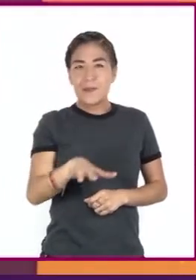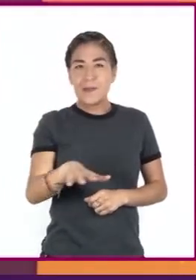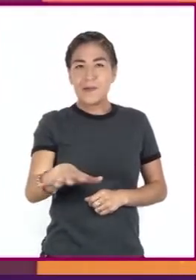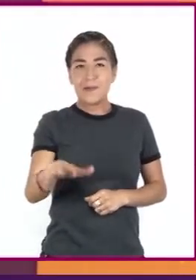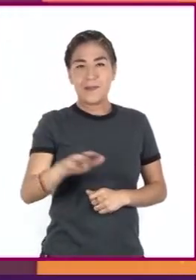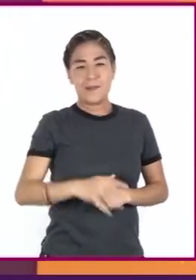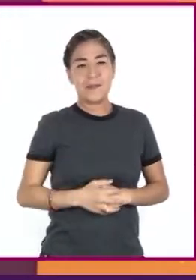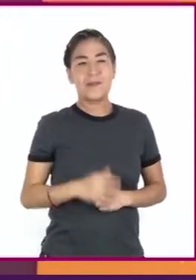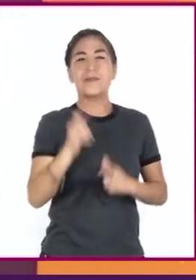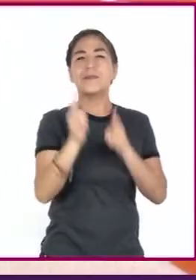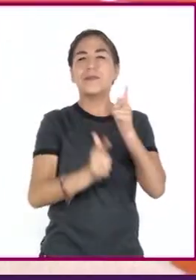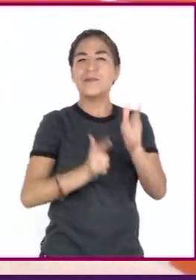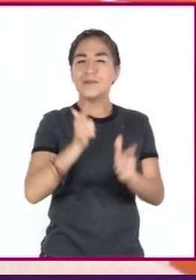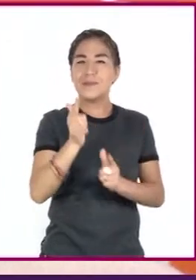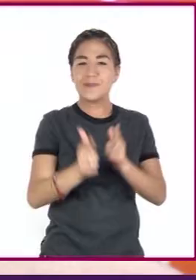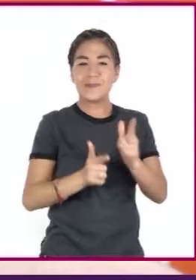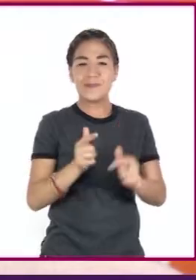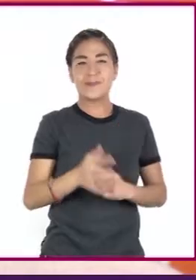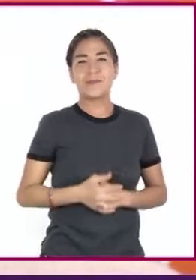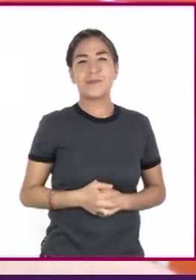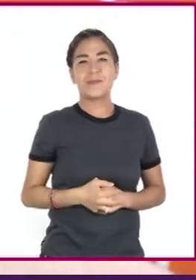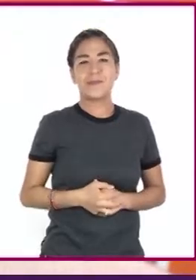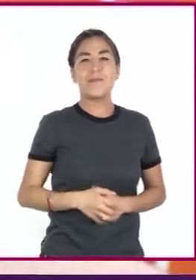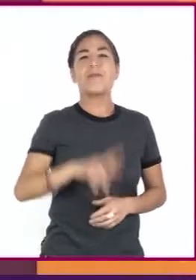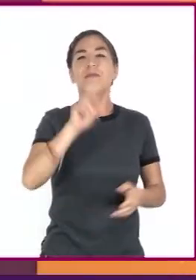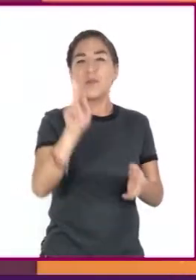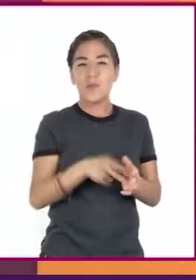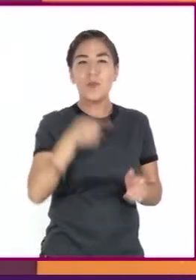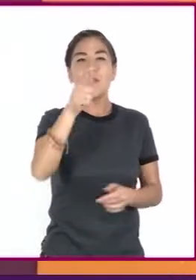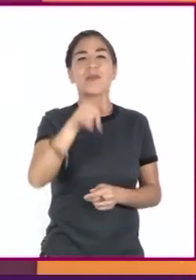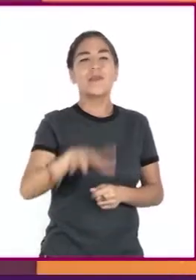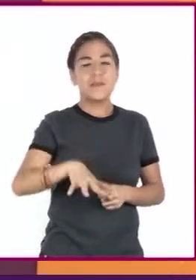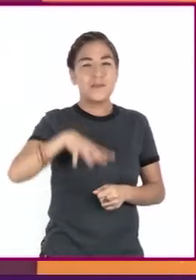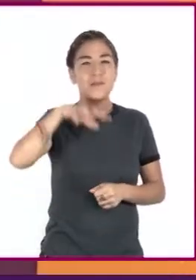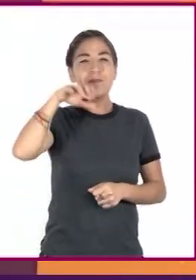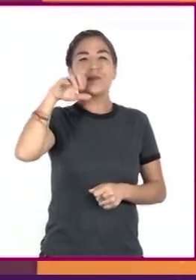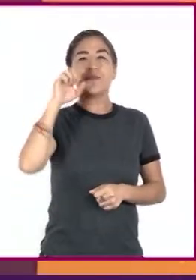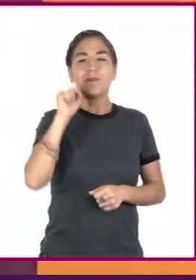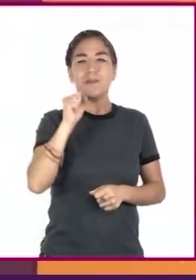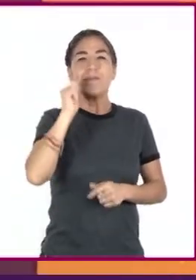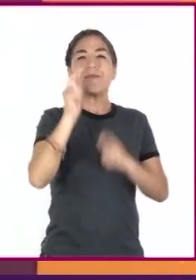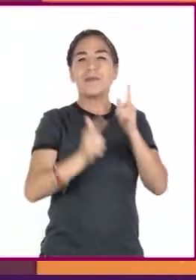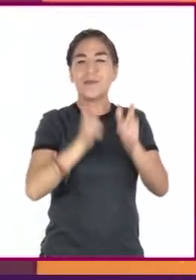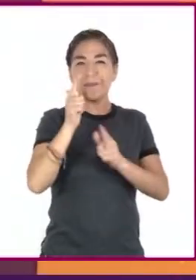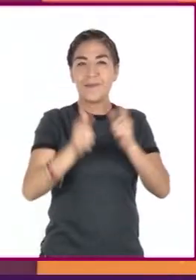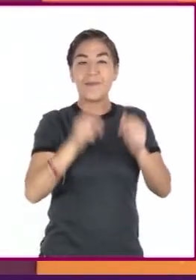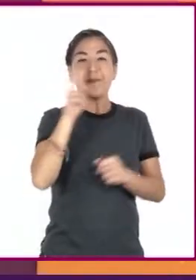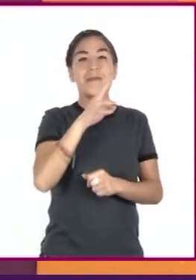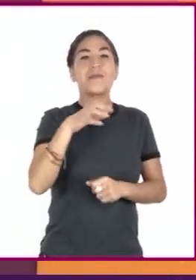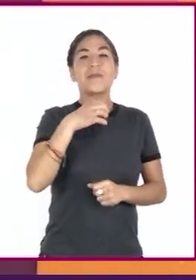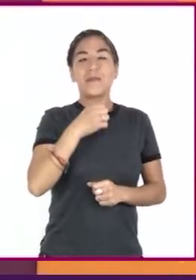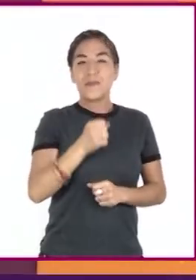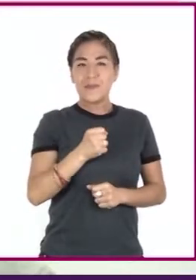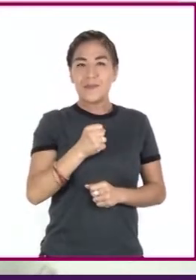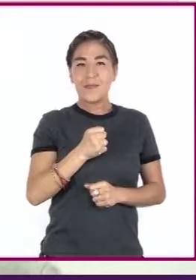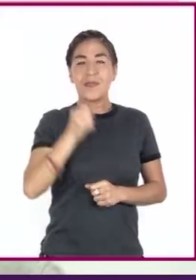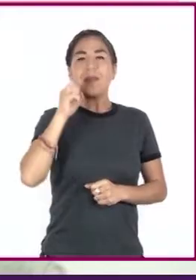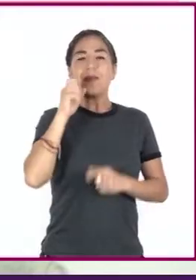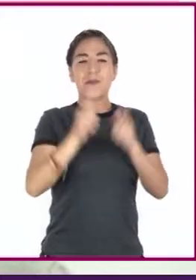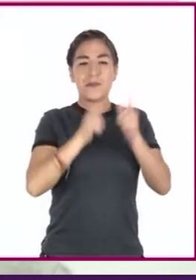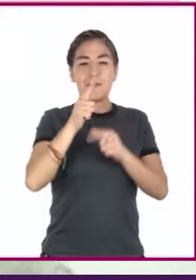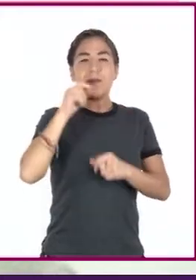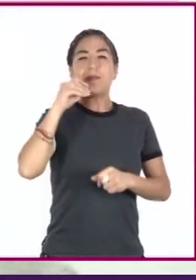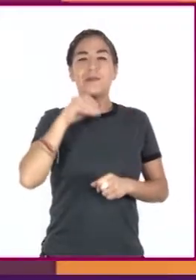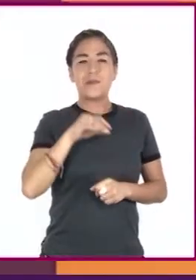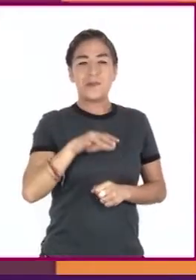sáquenlo lentamente. Vuelvan a inhalar despacio. Retengan el aire. Sáquenlo